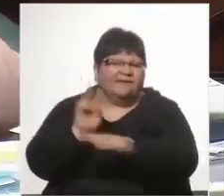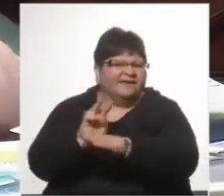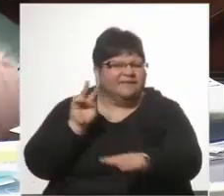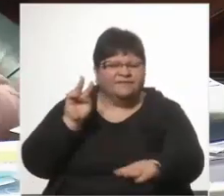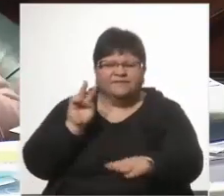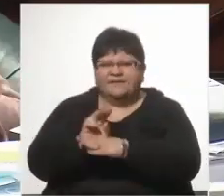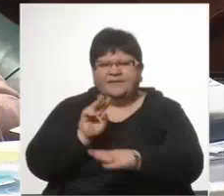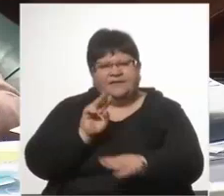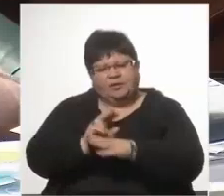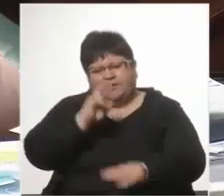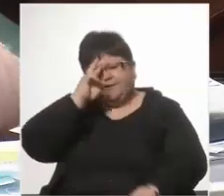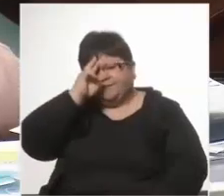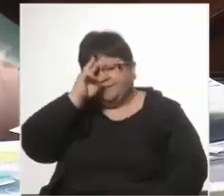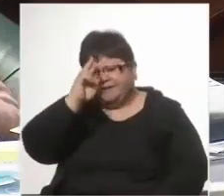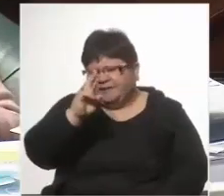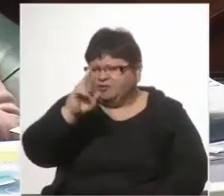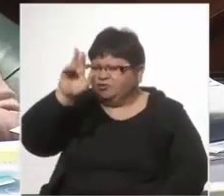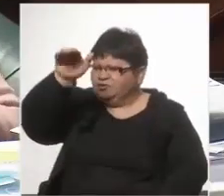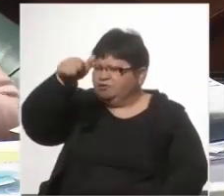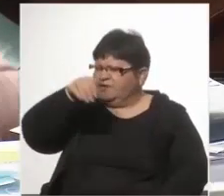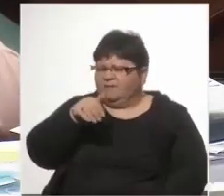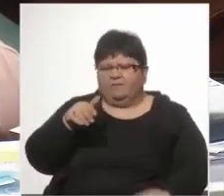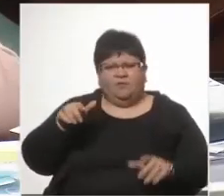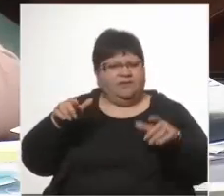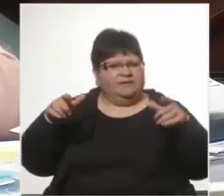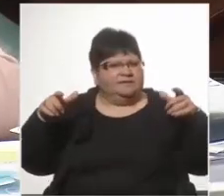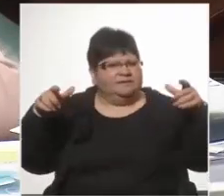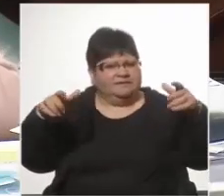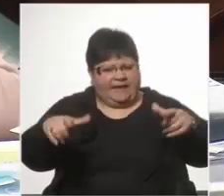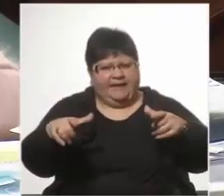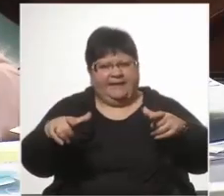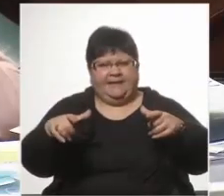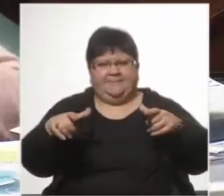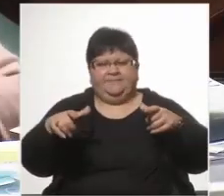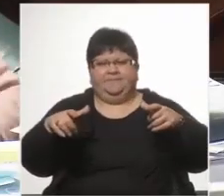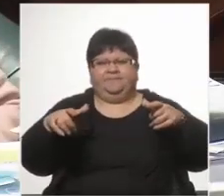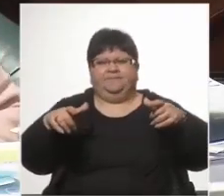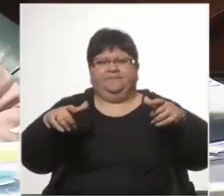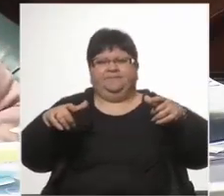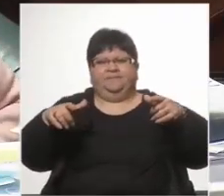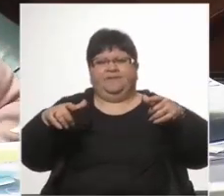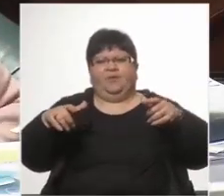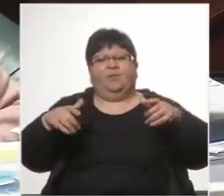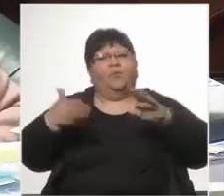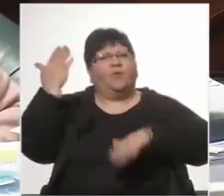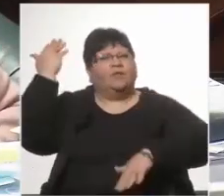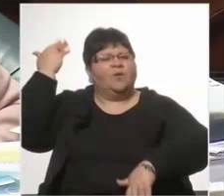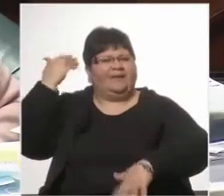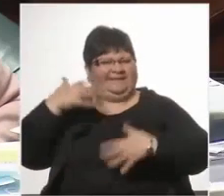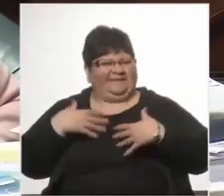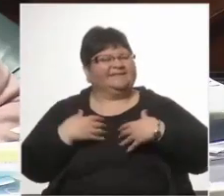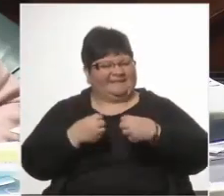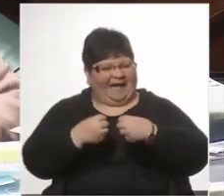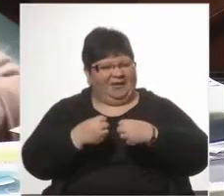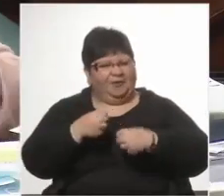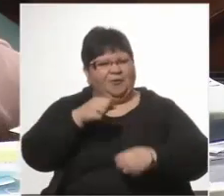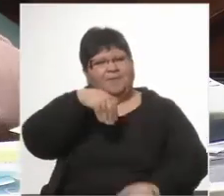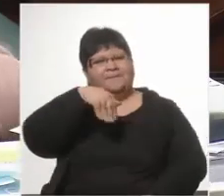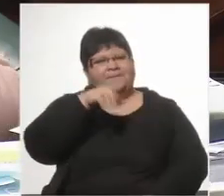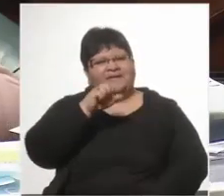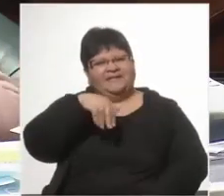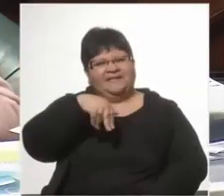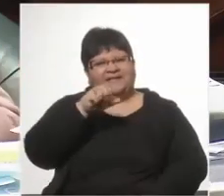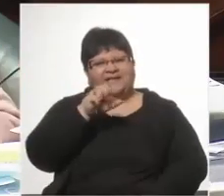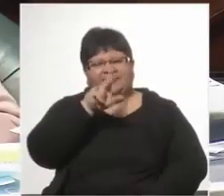respetado, lo hemos llamado a sala, estando sano, el ministro Menéndez. Ahora, yo en mi